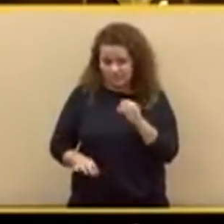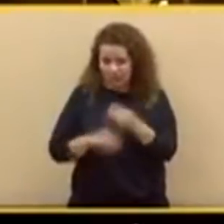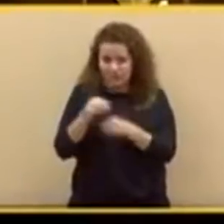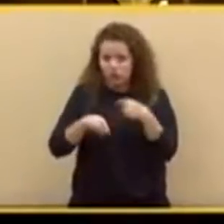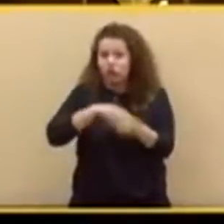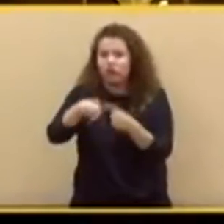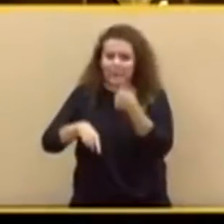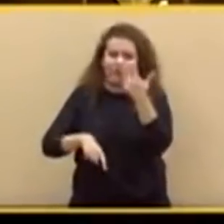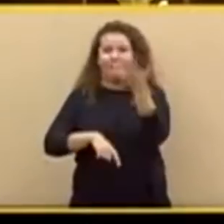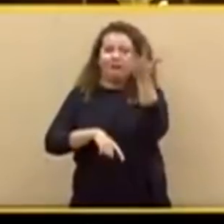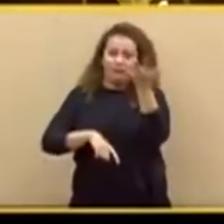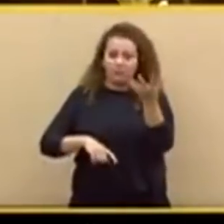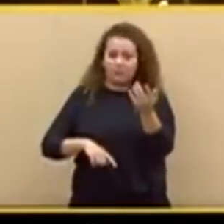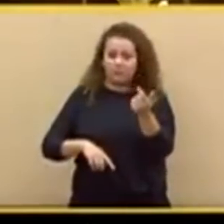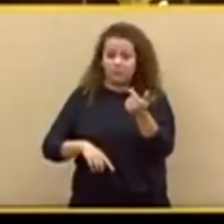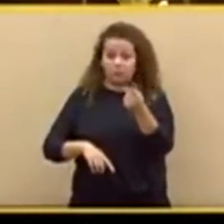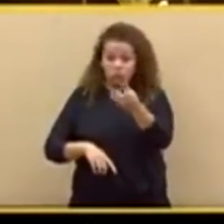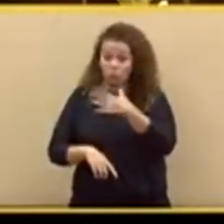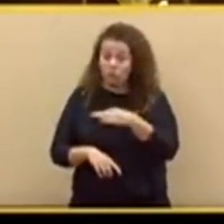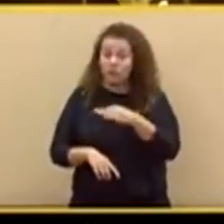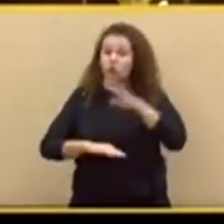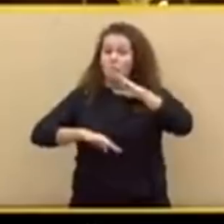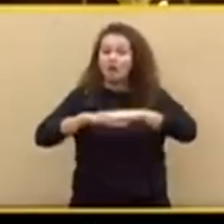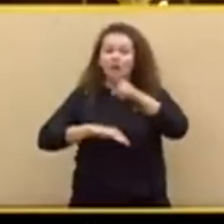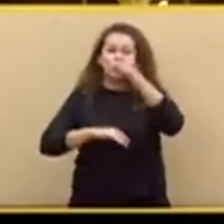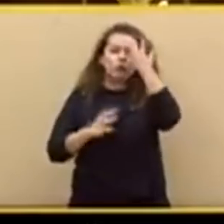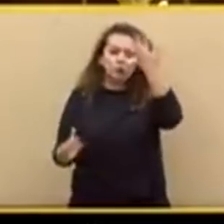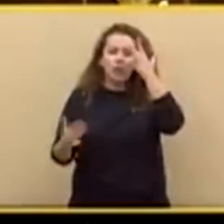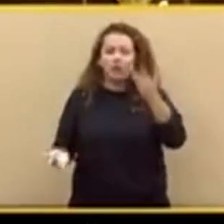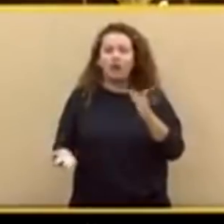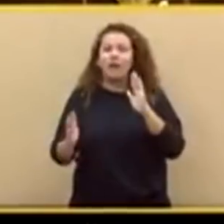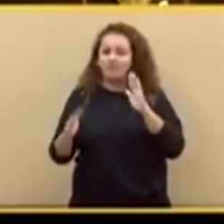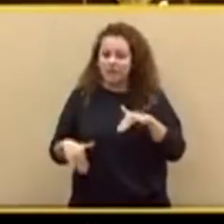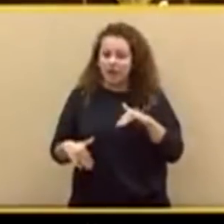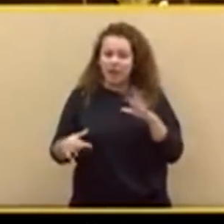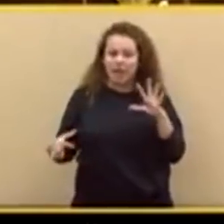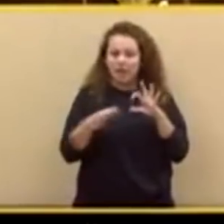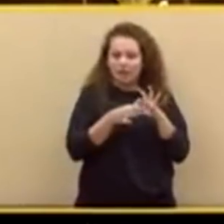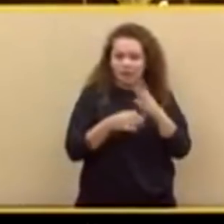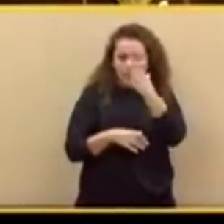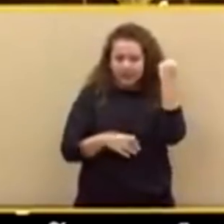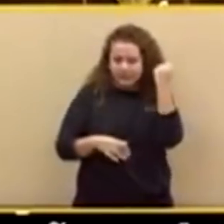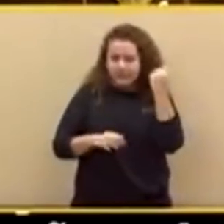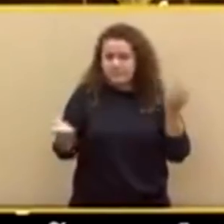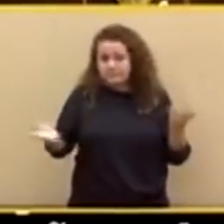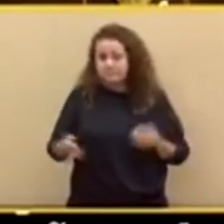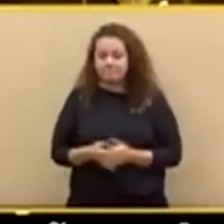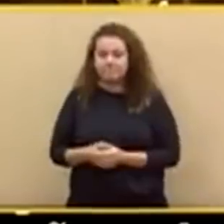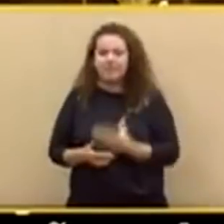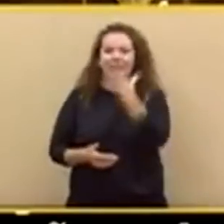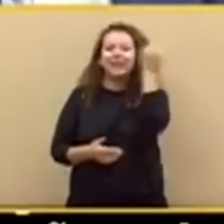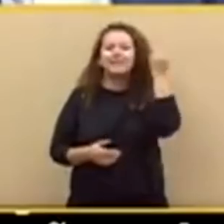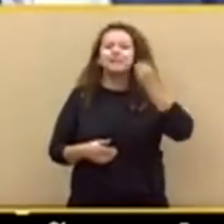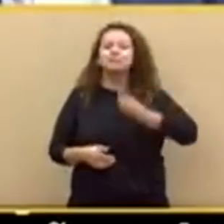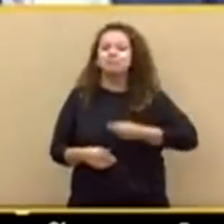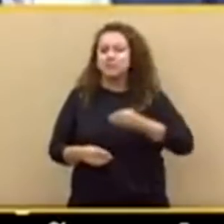poder cumplir únicamente su sueño en fatal abrazo con el señor Iglesias y el señor Iglesias tiene el mismo cuadro que usted